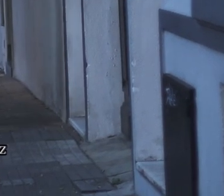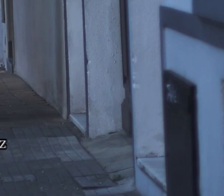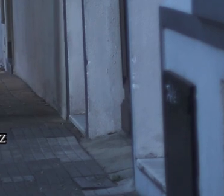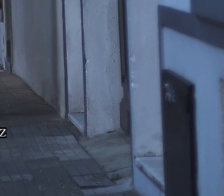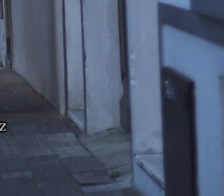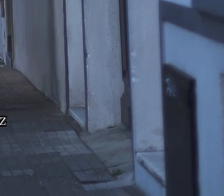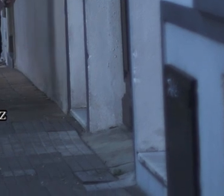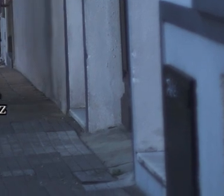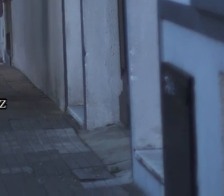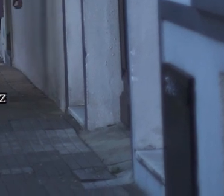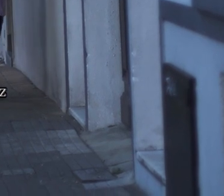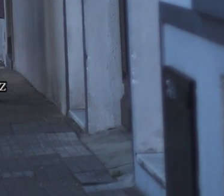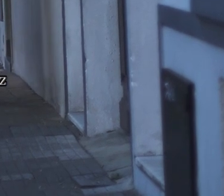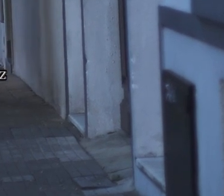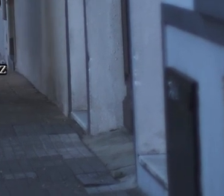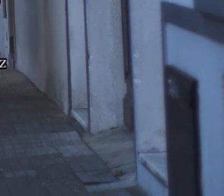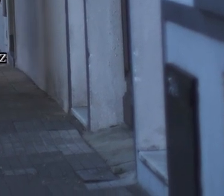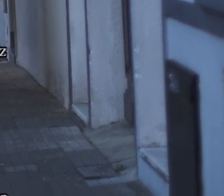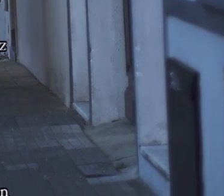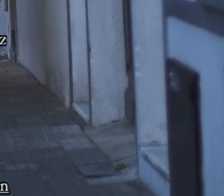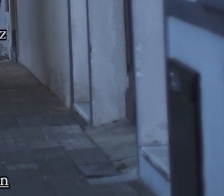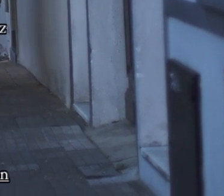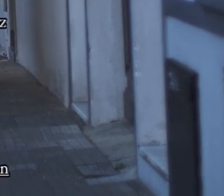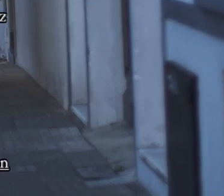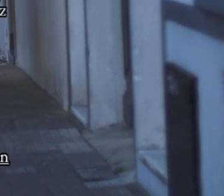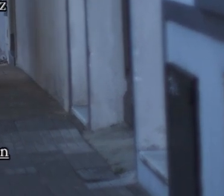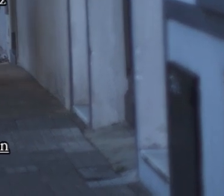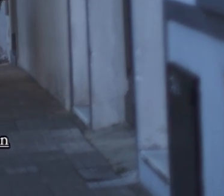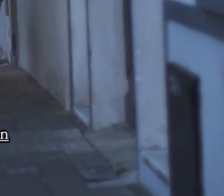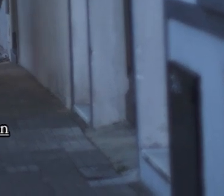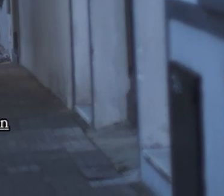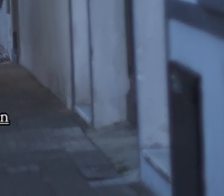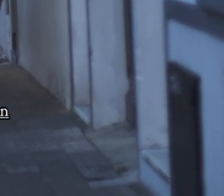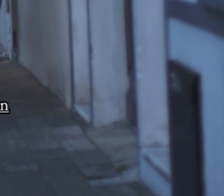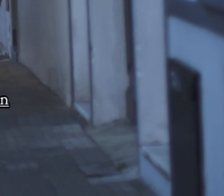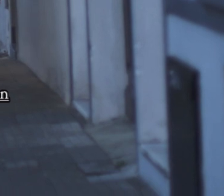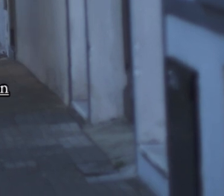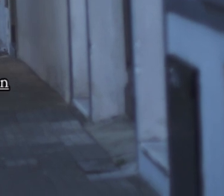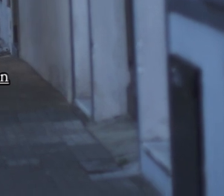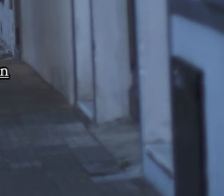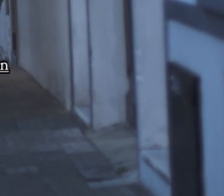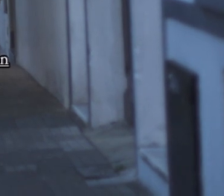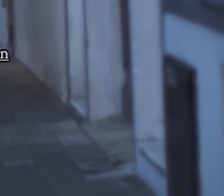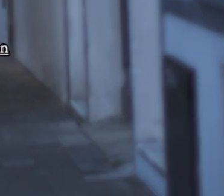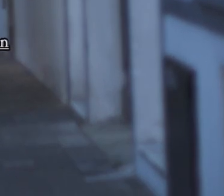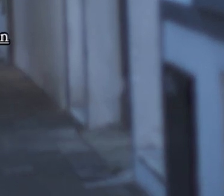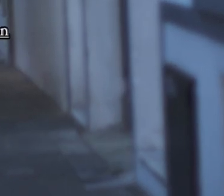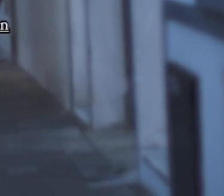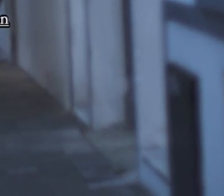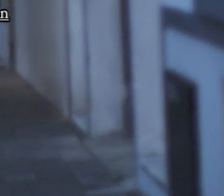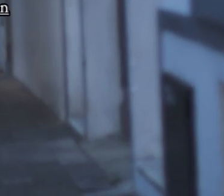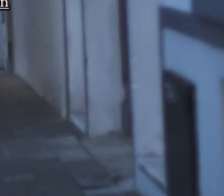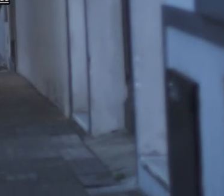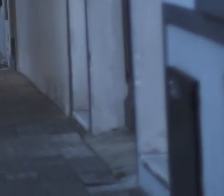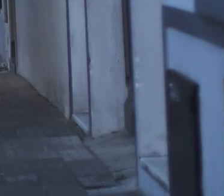Hay mucho por habernosido a o Sé.